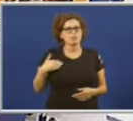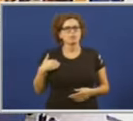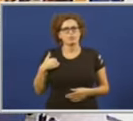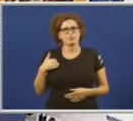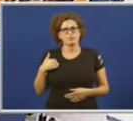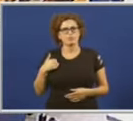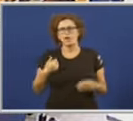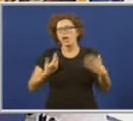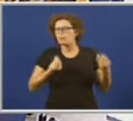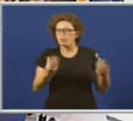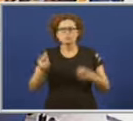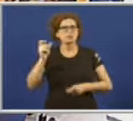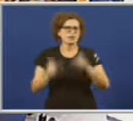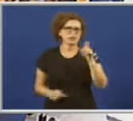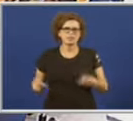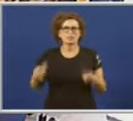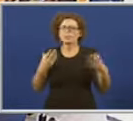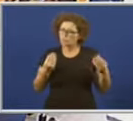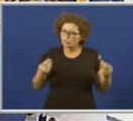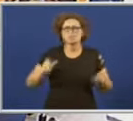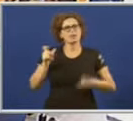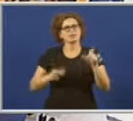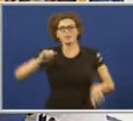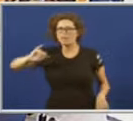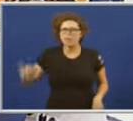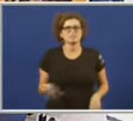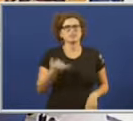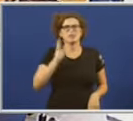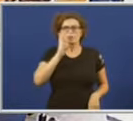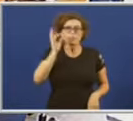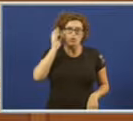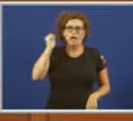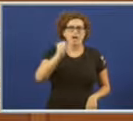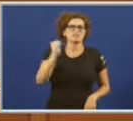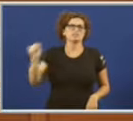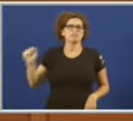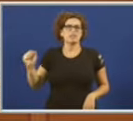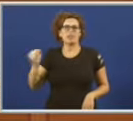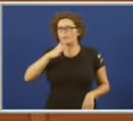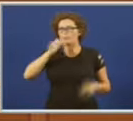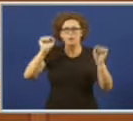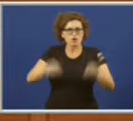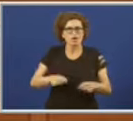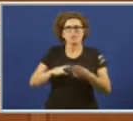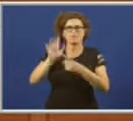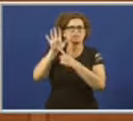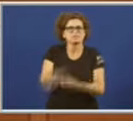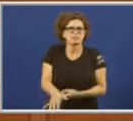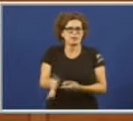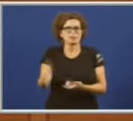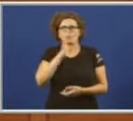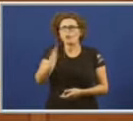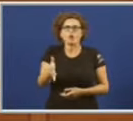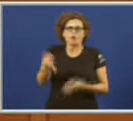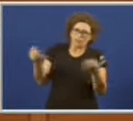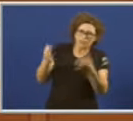Hai moita xente, moita xente moi cansa de ver unha muller asasinada, violada, discriminada, polo